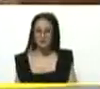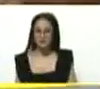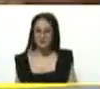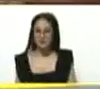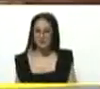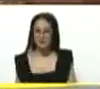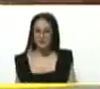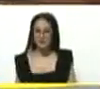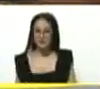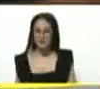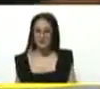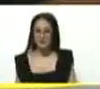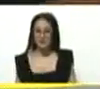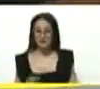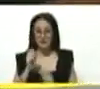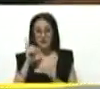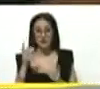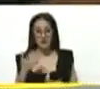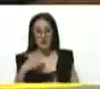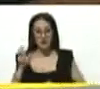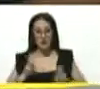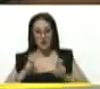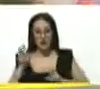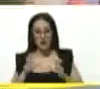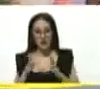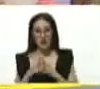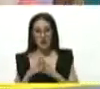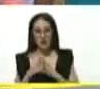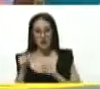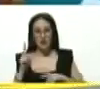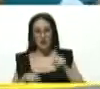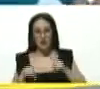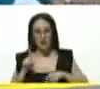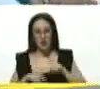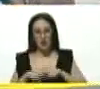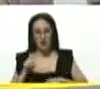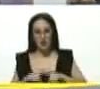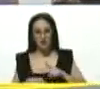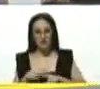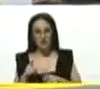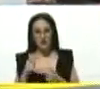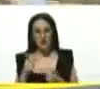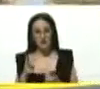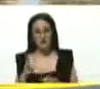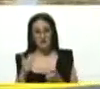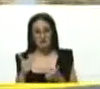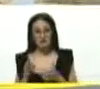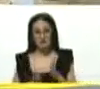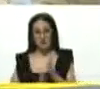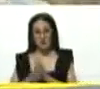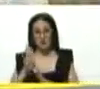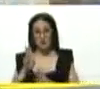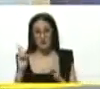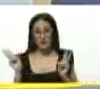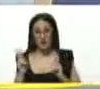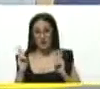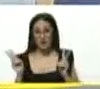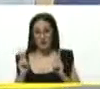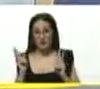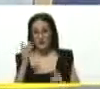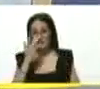Impresionante, pues hemos evaluado todas las implicaciones de este éxito, de esta victoria.